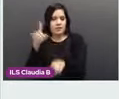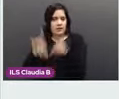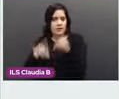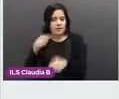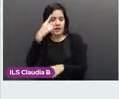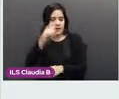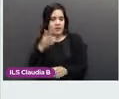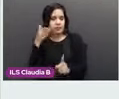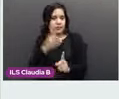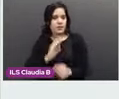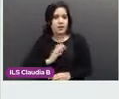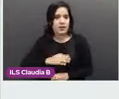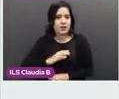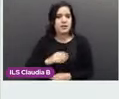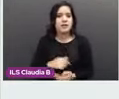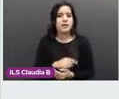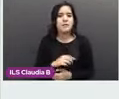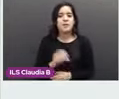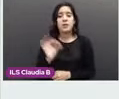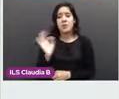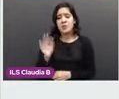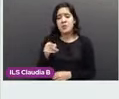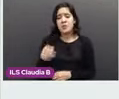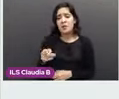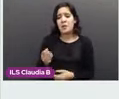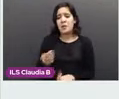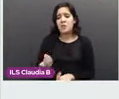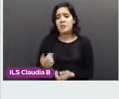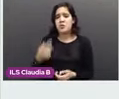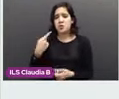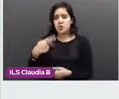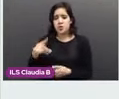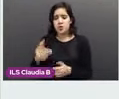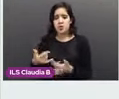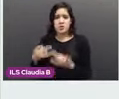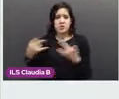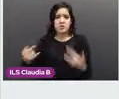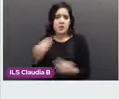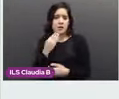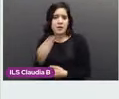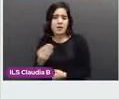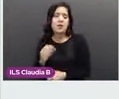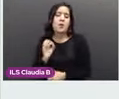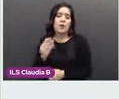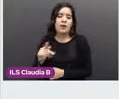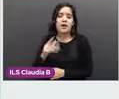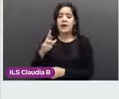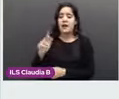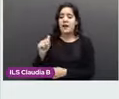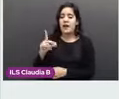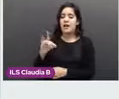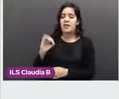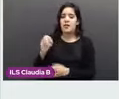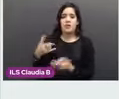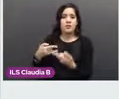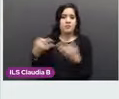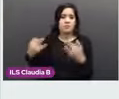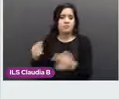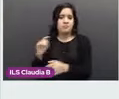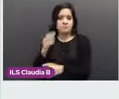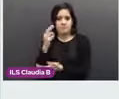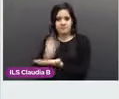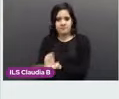factores favorables, puede, tiene que haber una radioterapia. Si se encuentra en factores